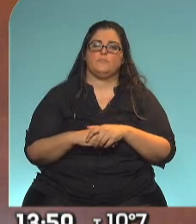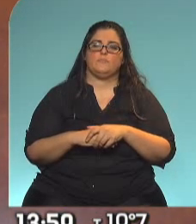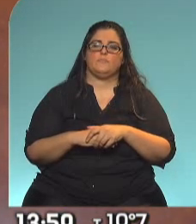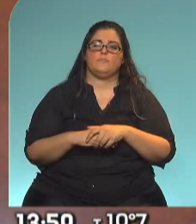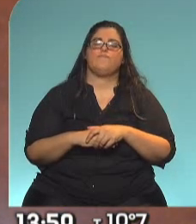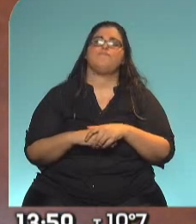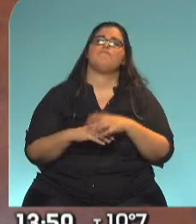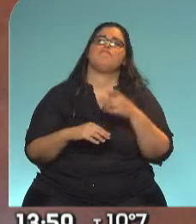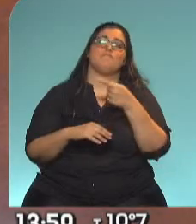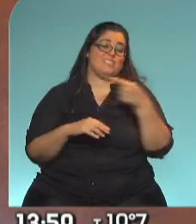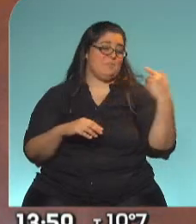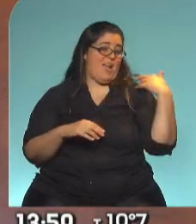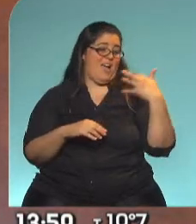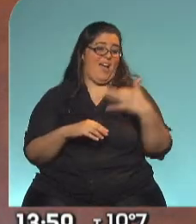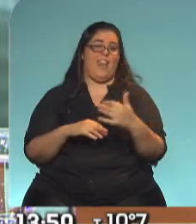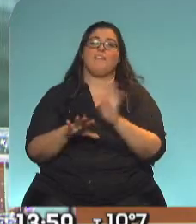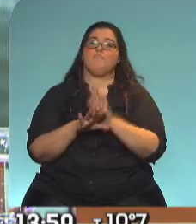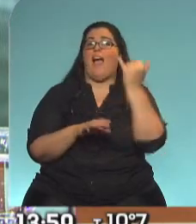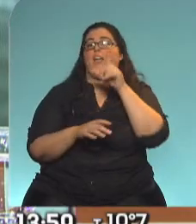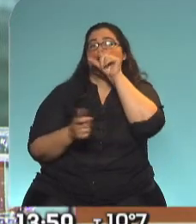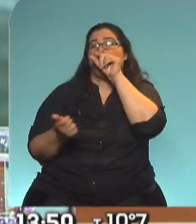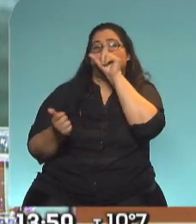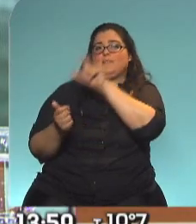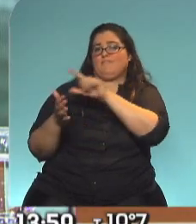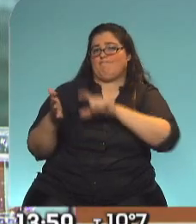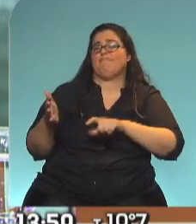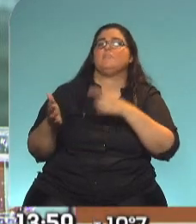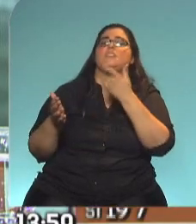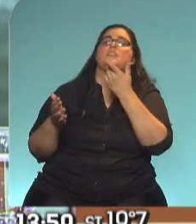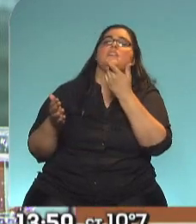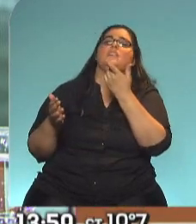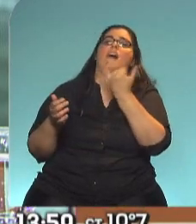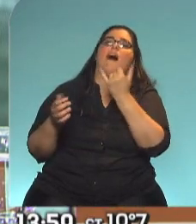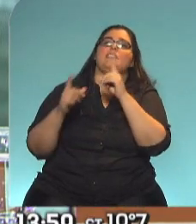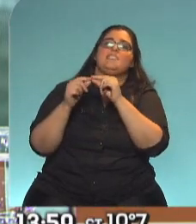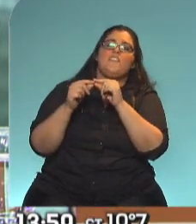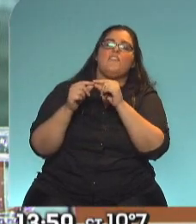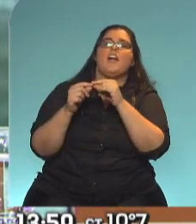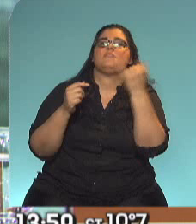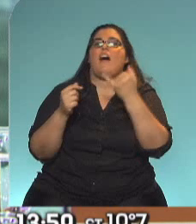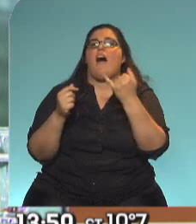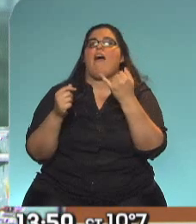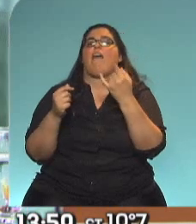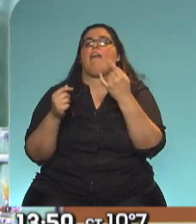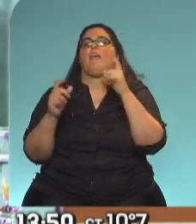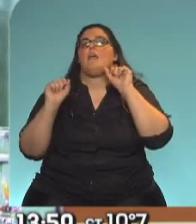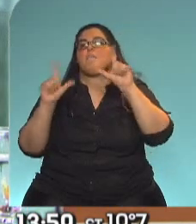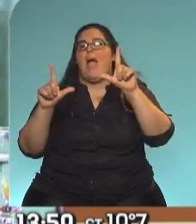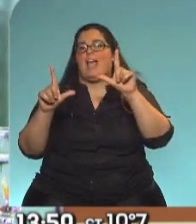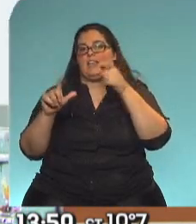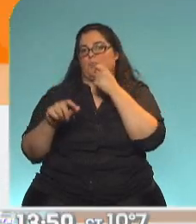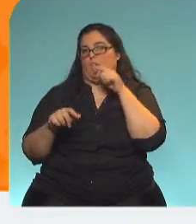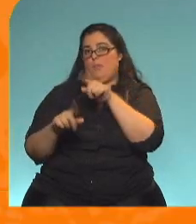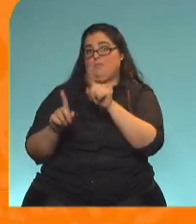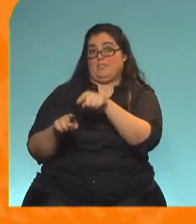Decíamos que la semana nos dejó tweets, cuestiones en las redes sociales, nos dejó cifras y también nos dejó algunas imágenes como esta.